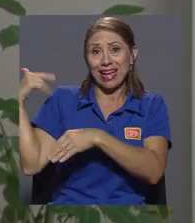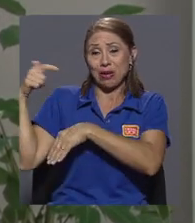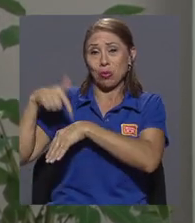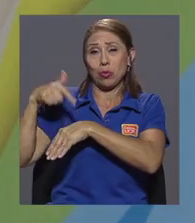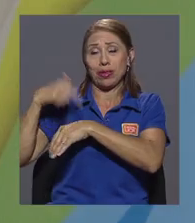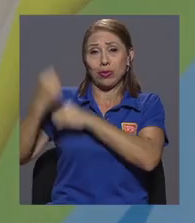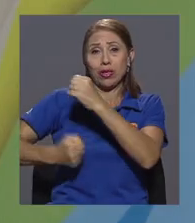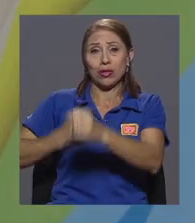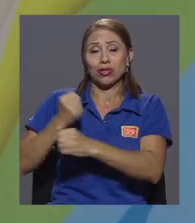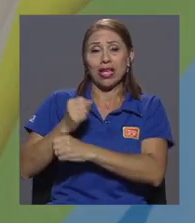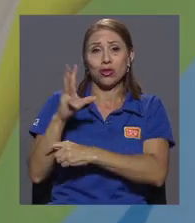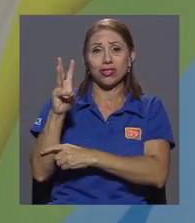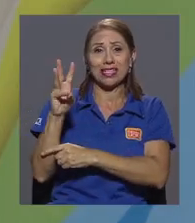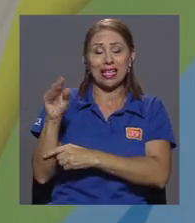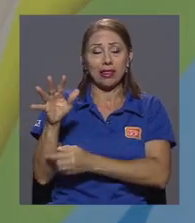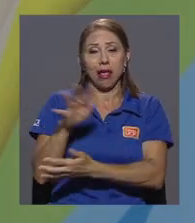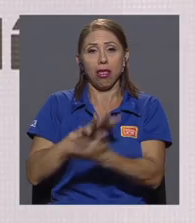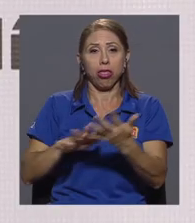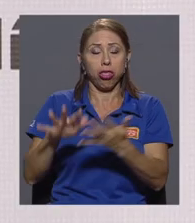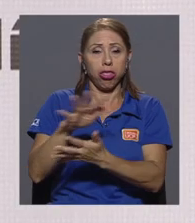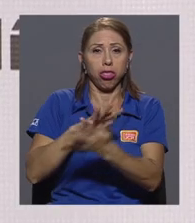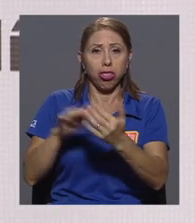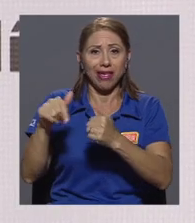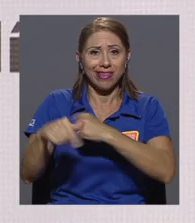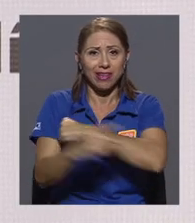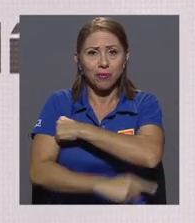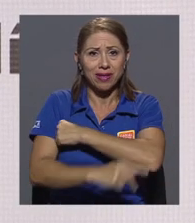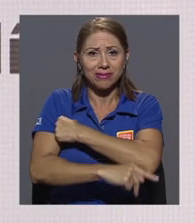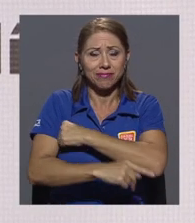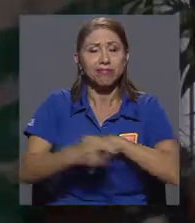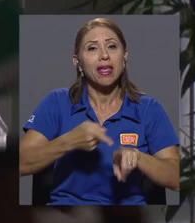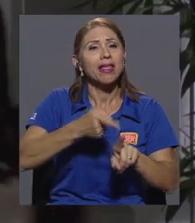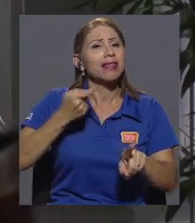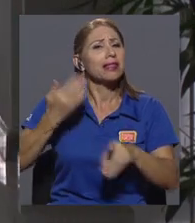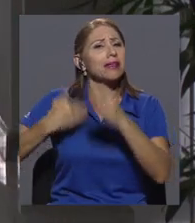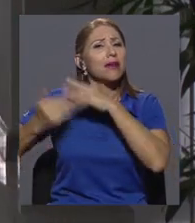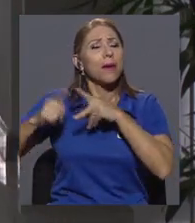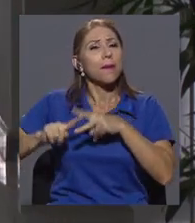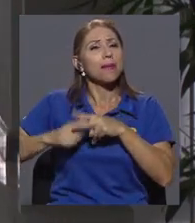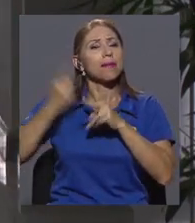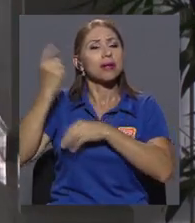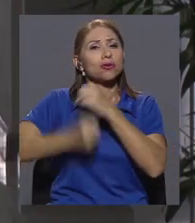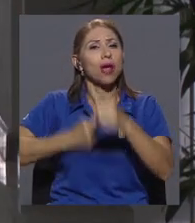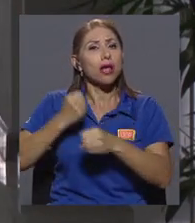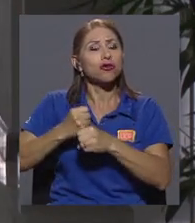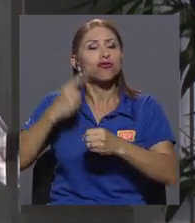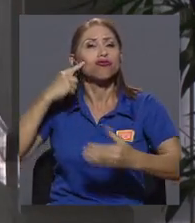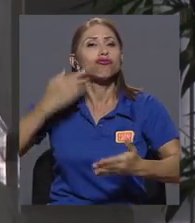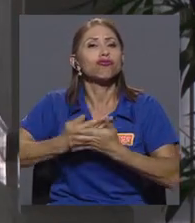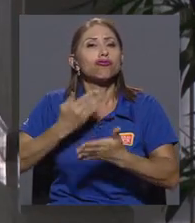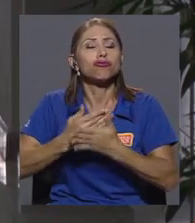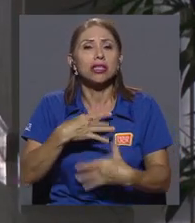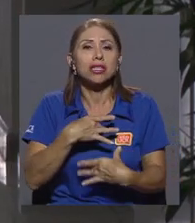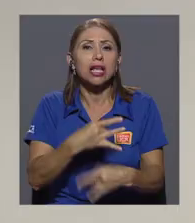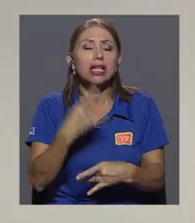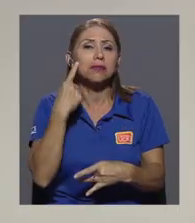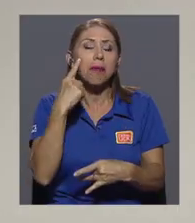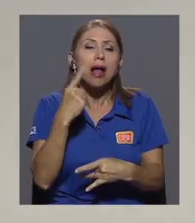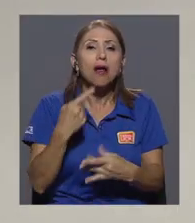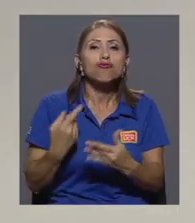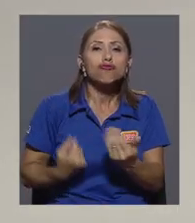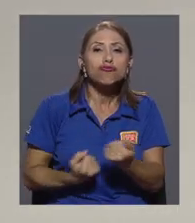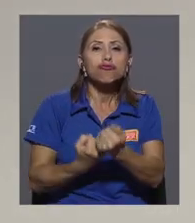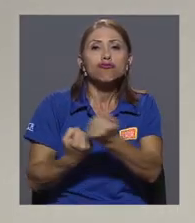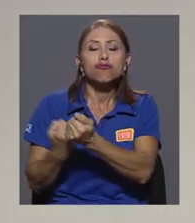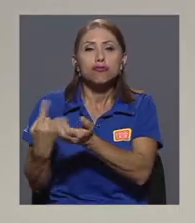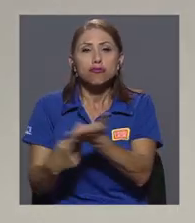década de los años 60 en el país y, desde sus primeros años, evidenció su interés por aportar en las diversas discusiones